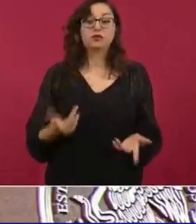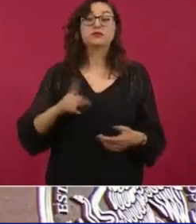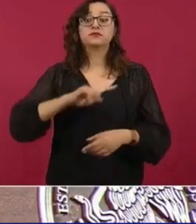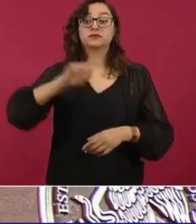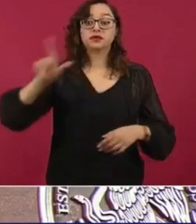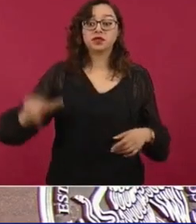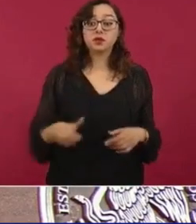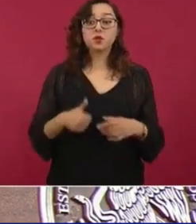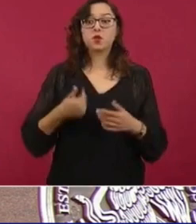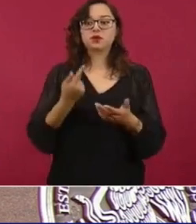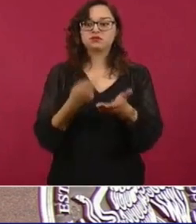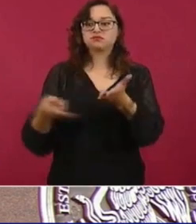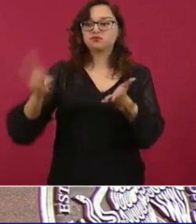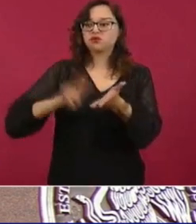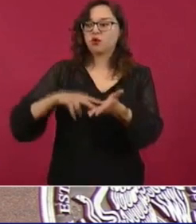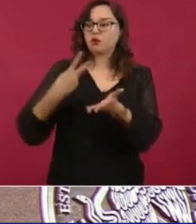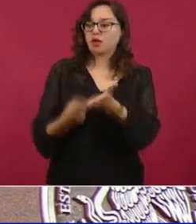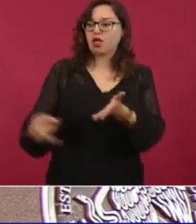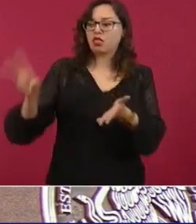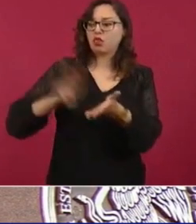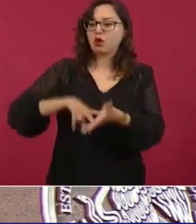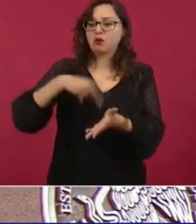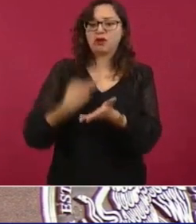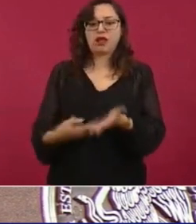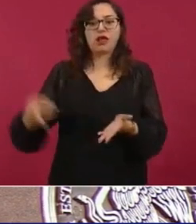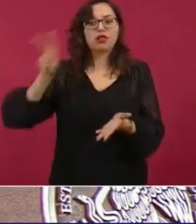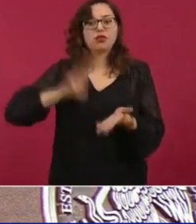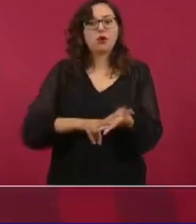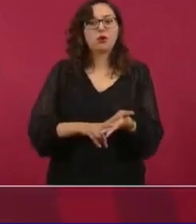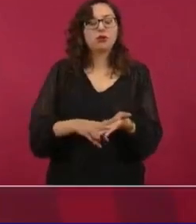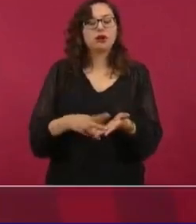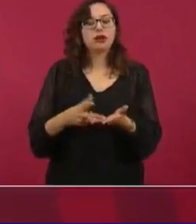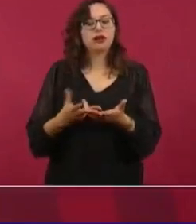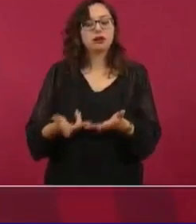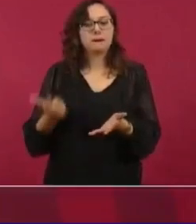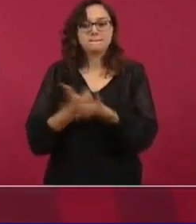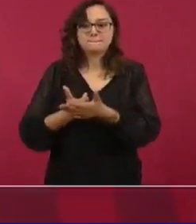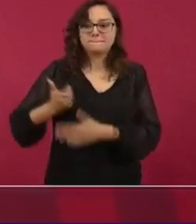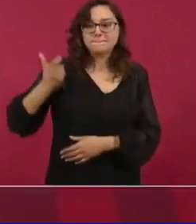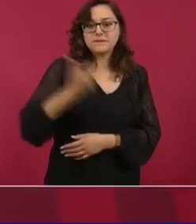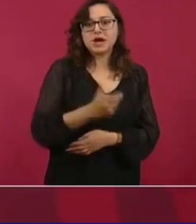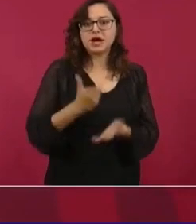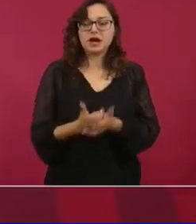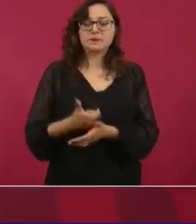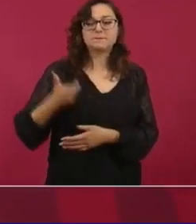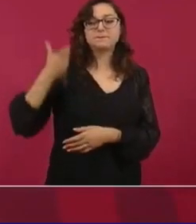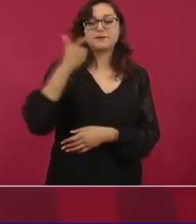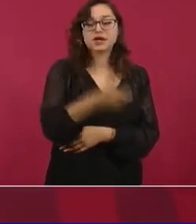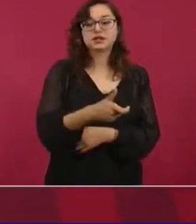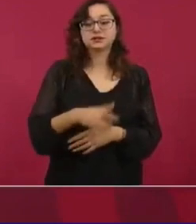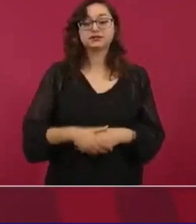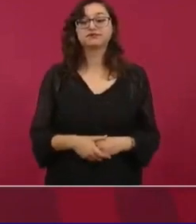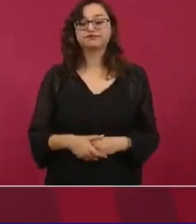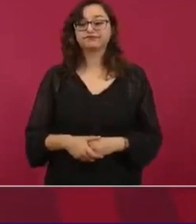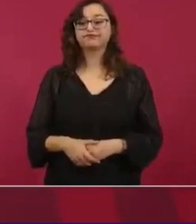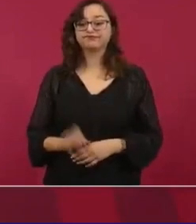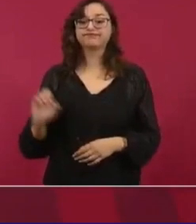hasta 10 veces lo que cuesta una obra. Y esto lo hacían desde Hacienda,